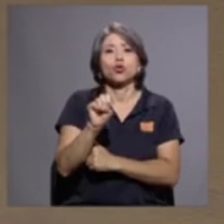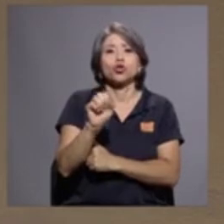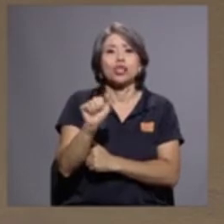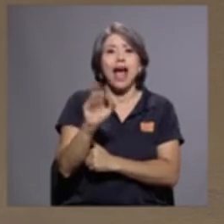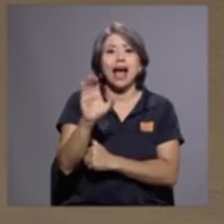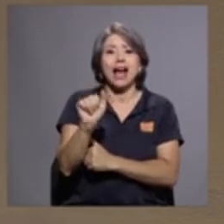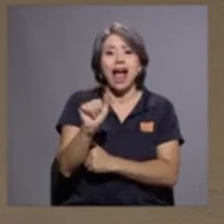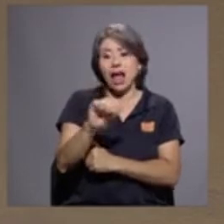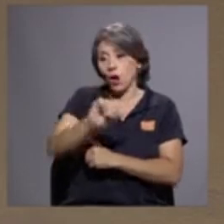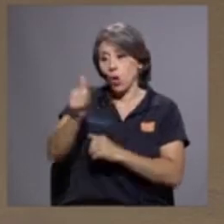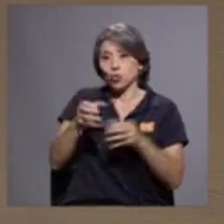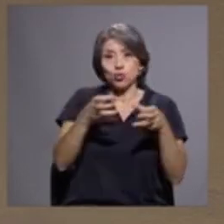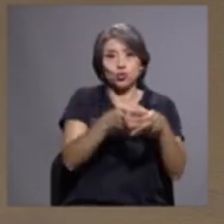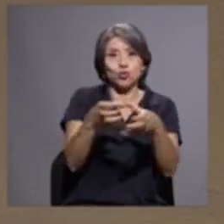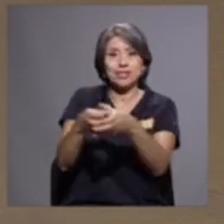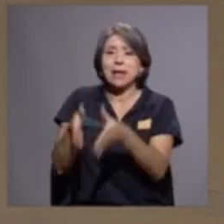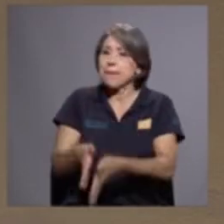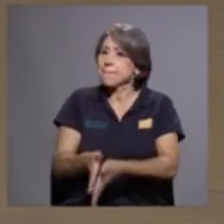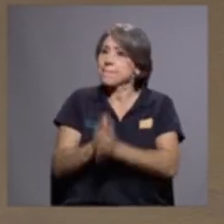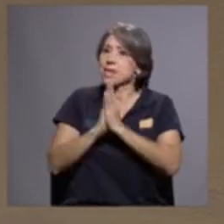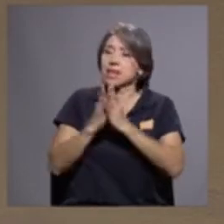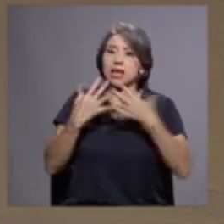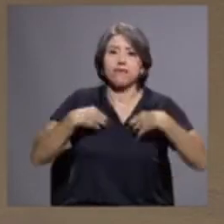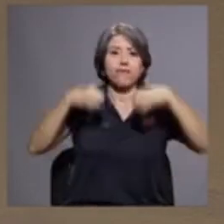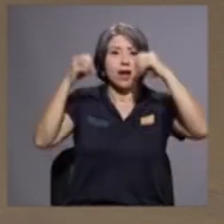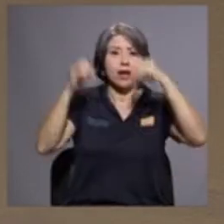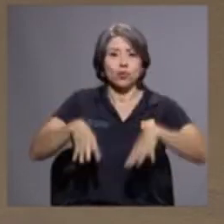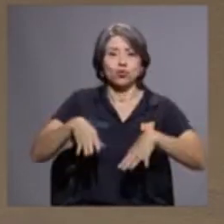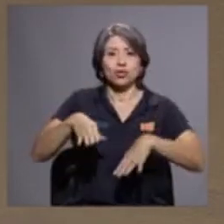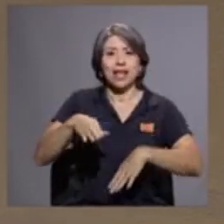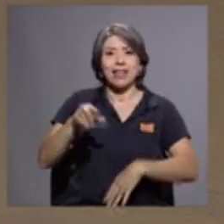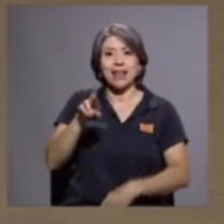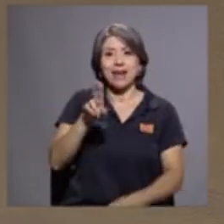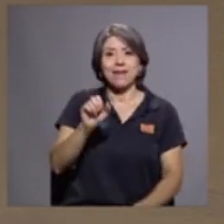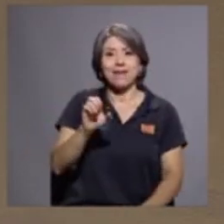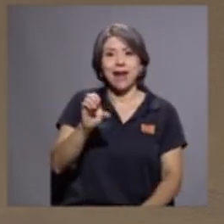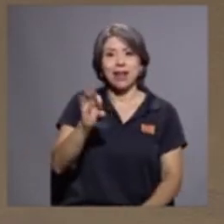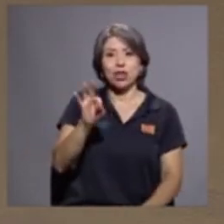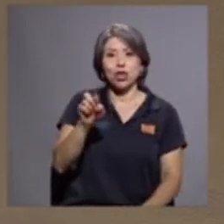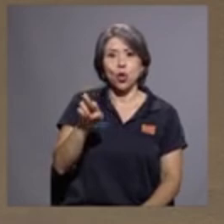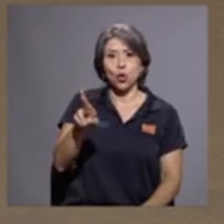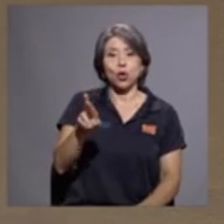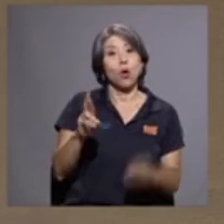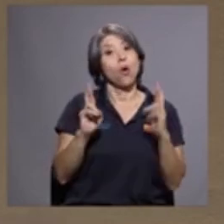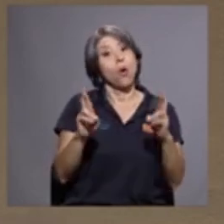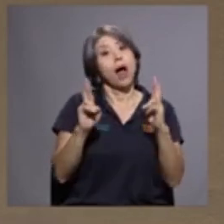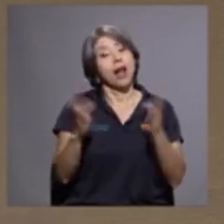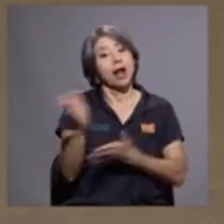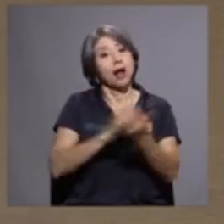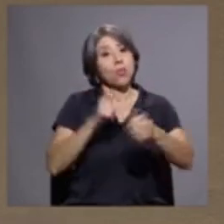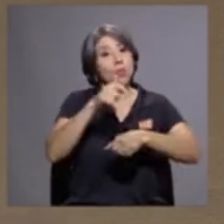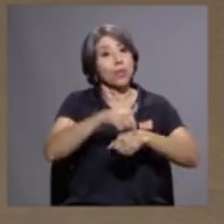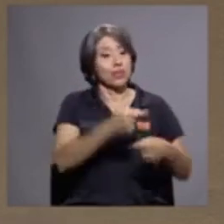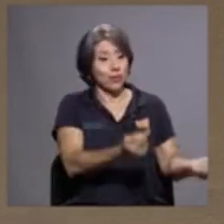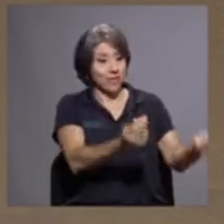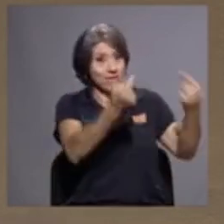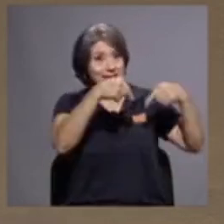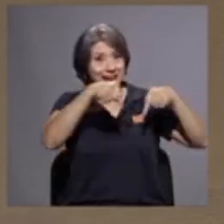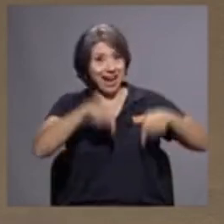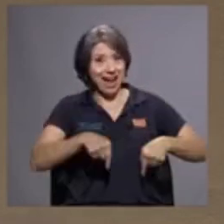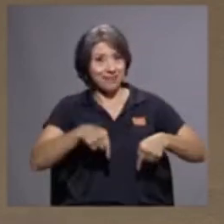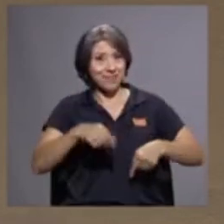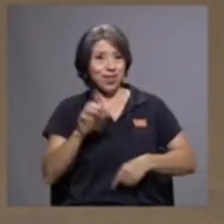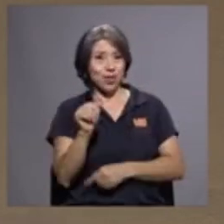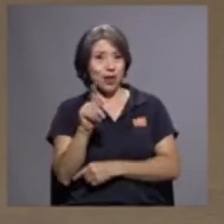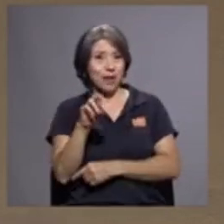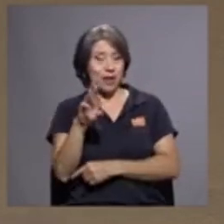que el rector, de algún modo, renuncie. Ojalá podamos en algún momento tener a don Alberto acá en esta semana en el 15 para